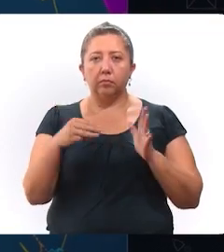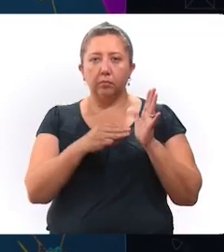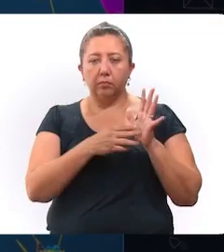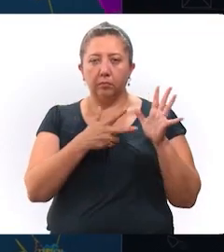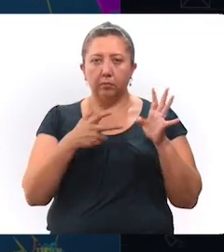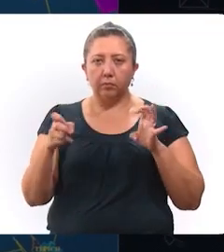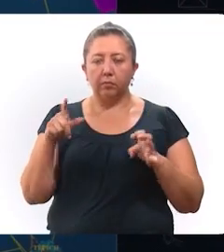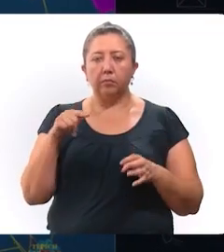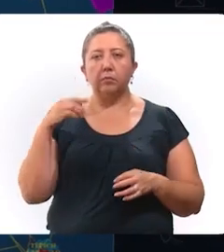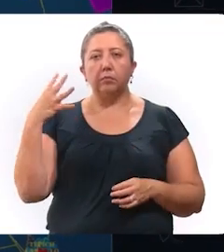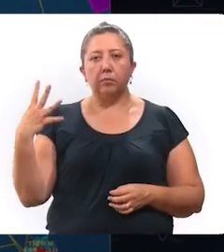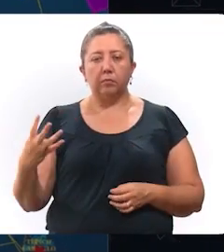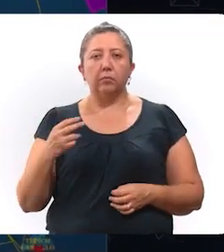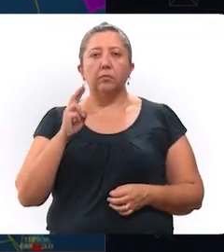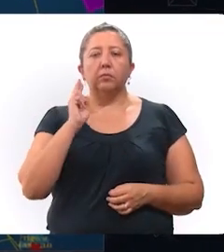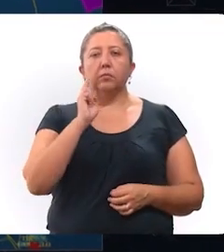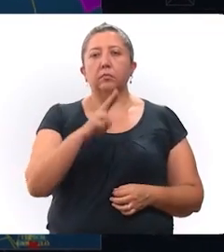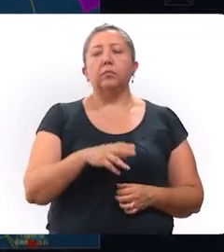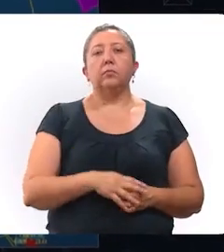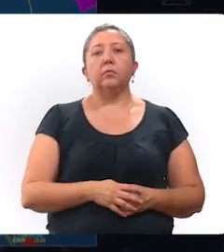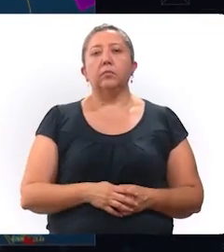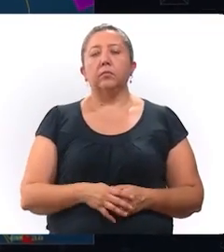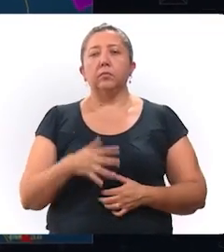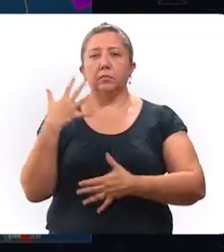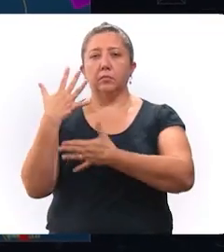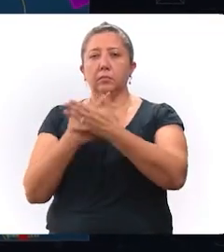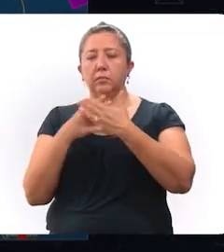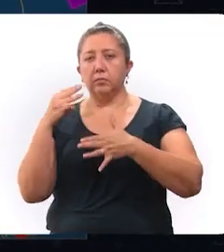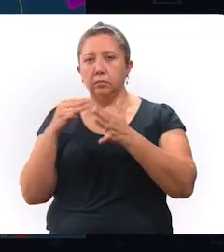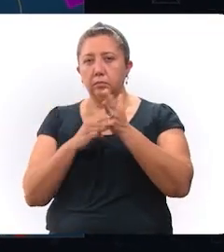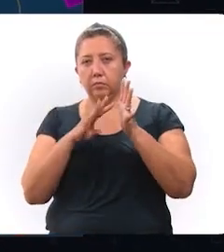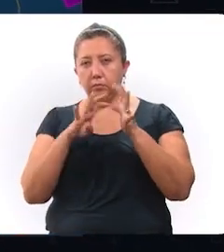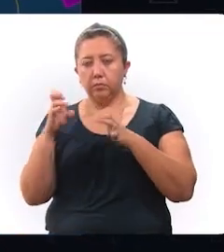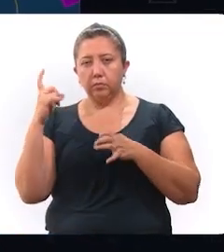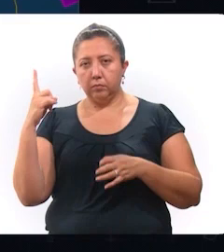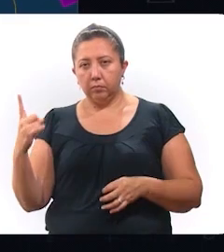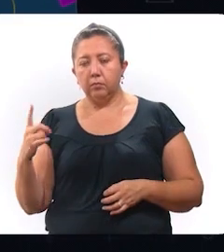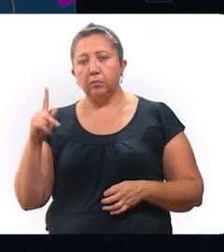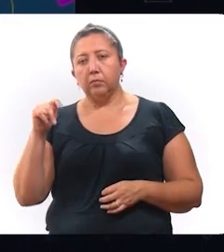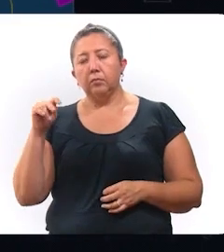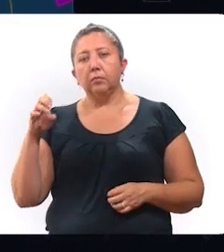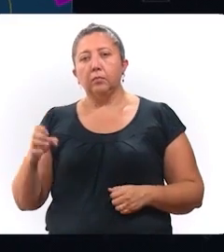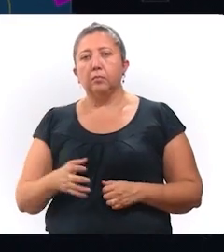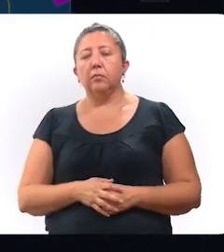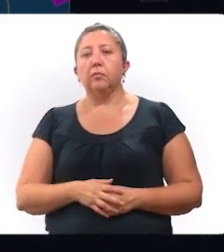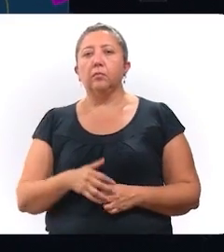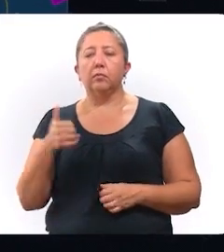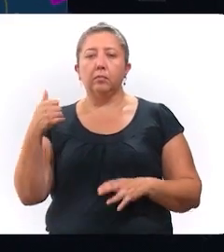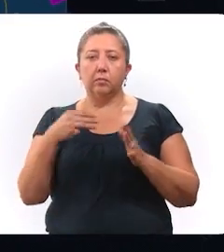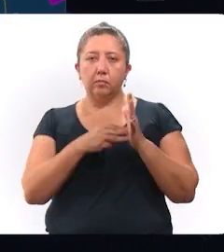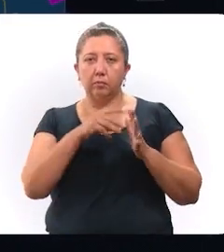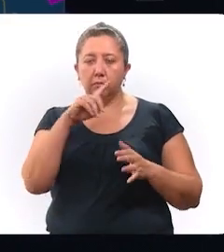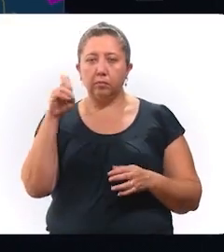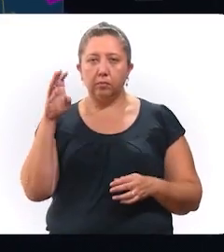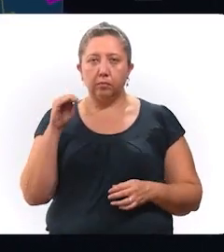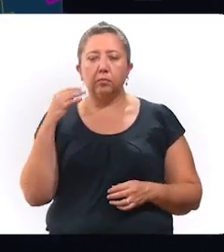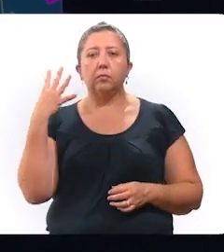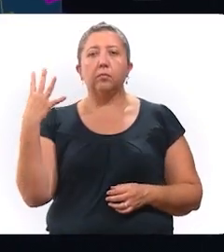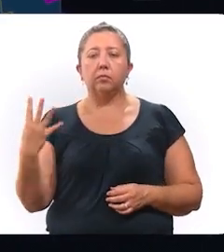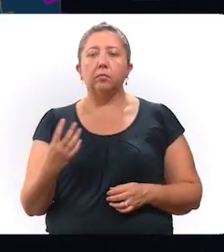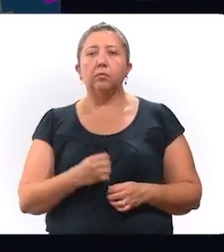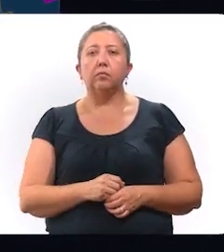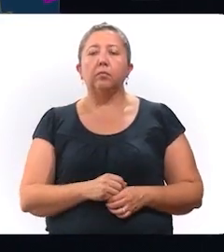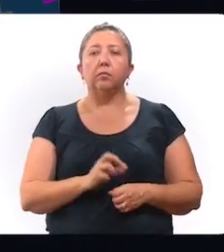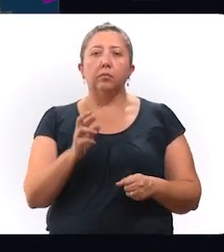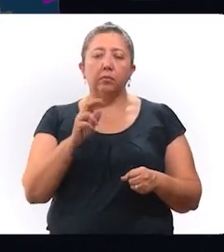,874 en la zona norte, 15,901 en la zona oriente, 6,194